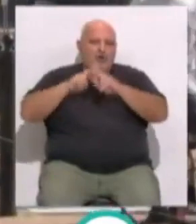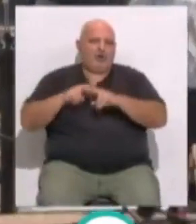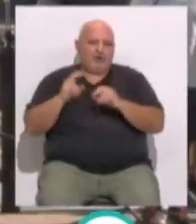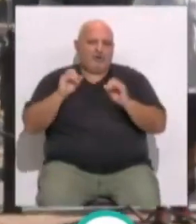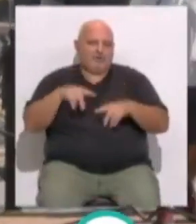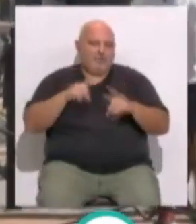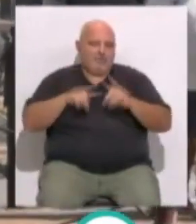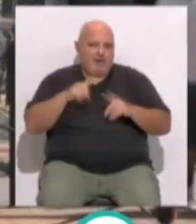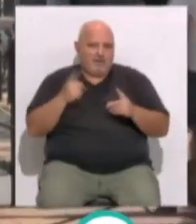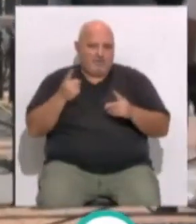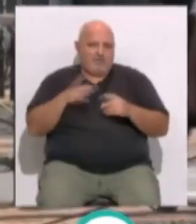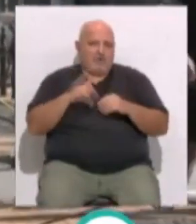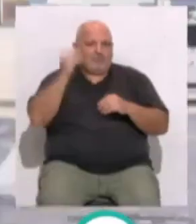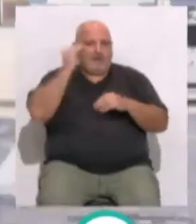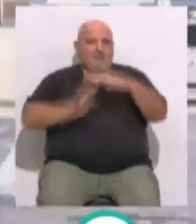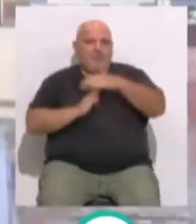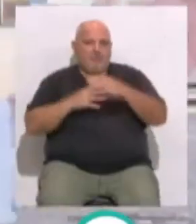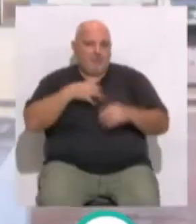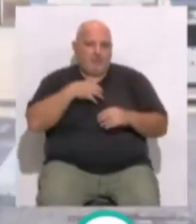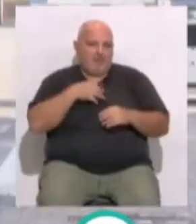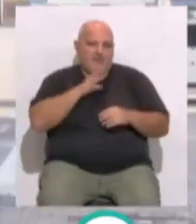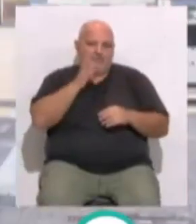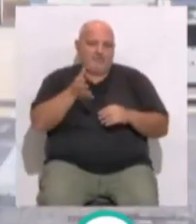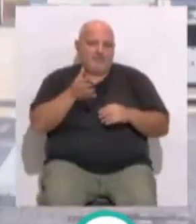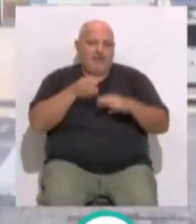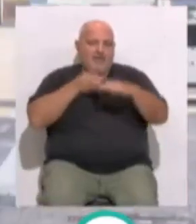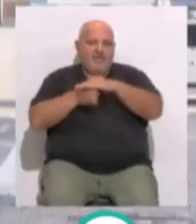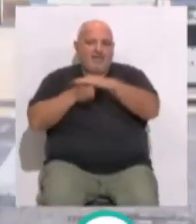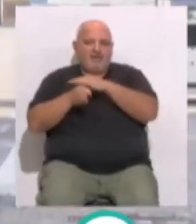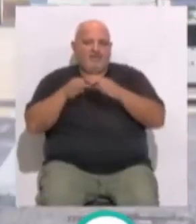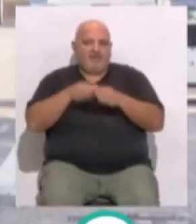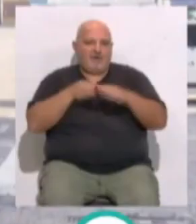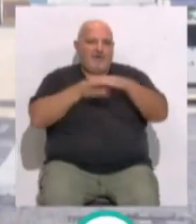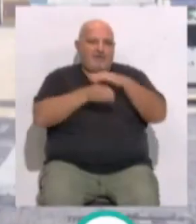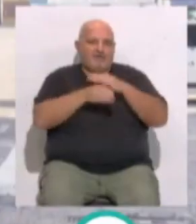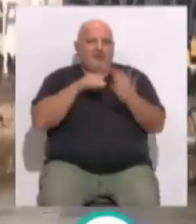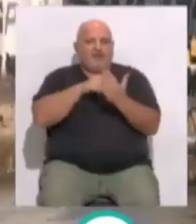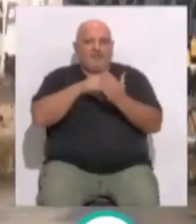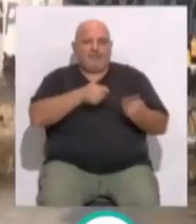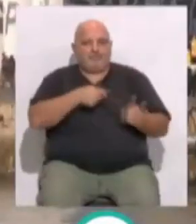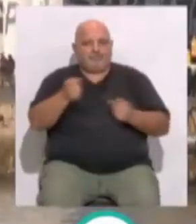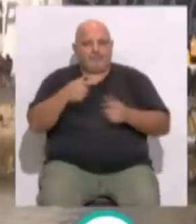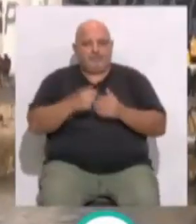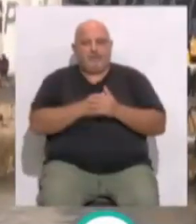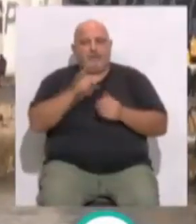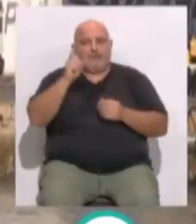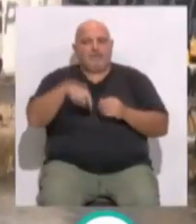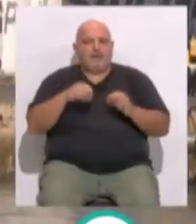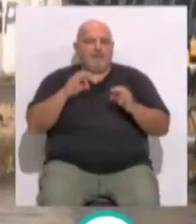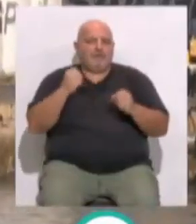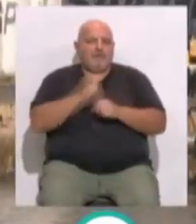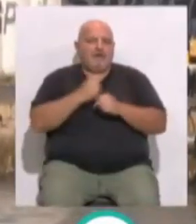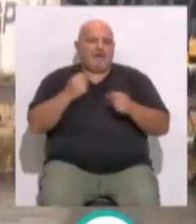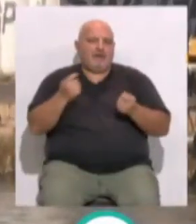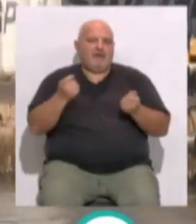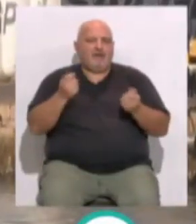de la misma forma en el muelle Marquez de Comillas... ...garantizar el acceso a la terminal de armas. Y si se produce trabajo extraordinario